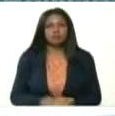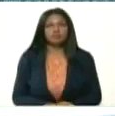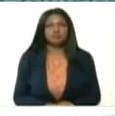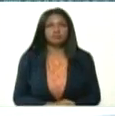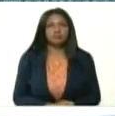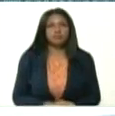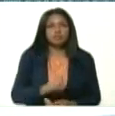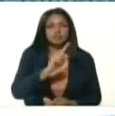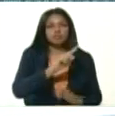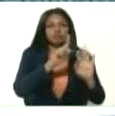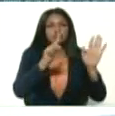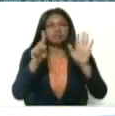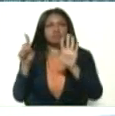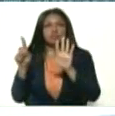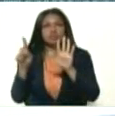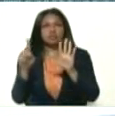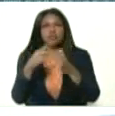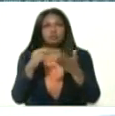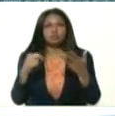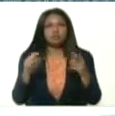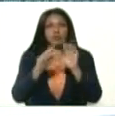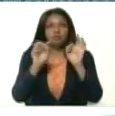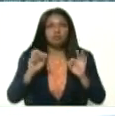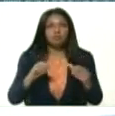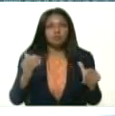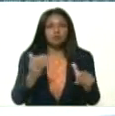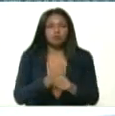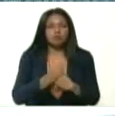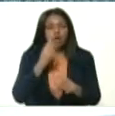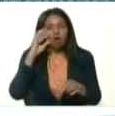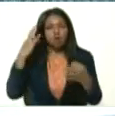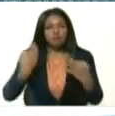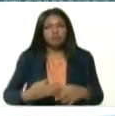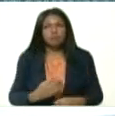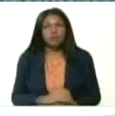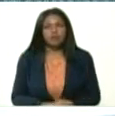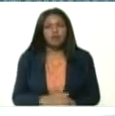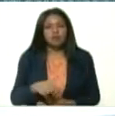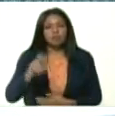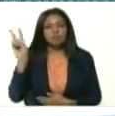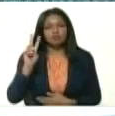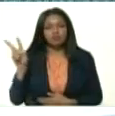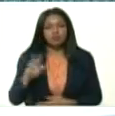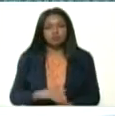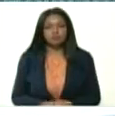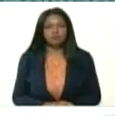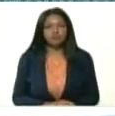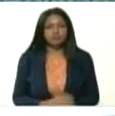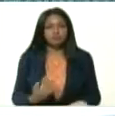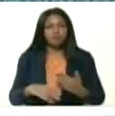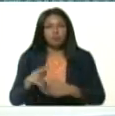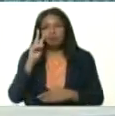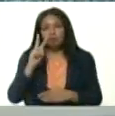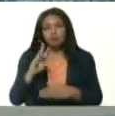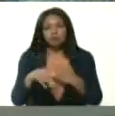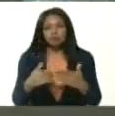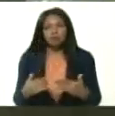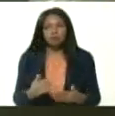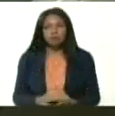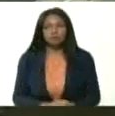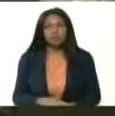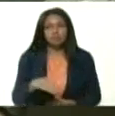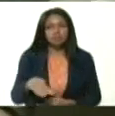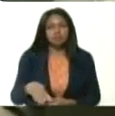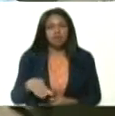166 casos ya detectados y confirmados en Venezuela. Cuando nos vamos a ver el estado